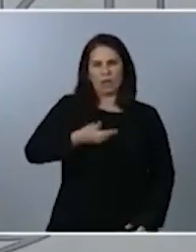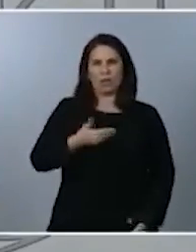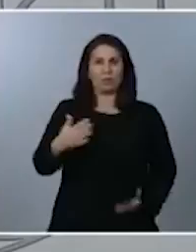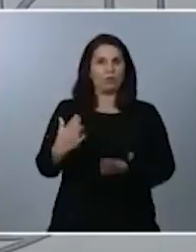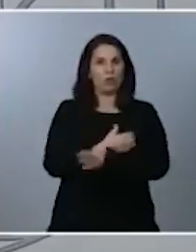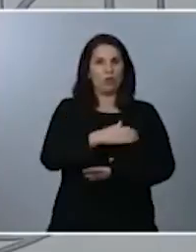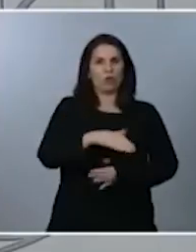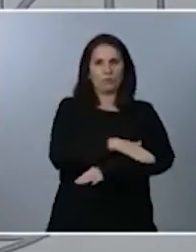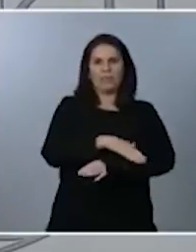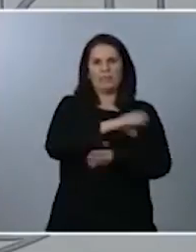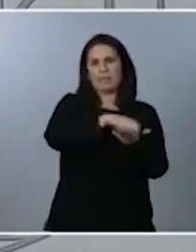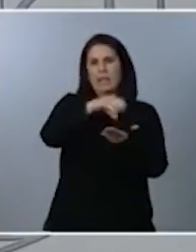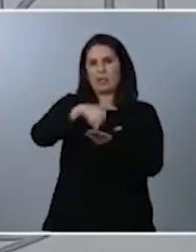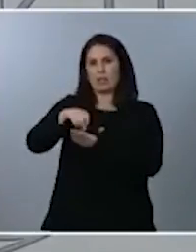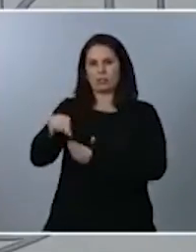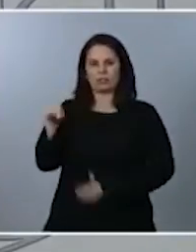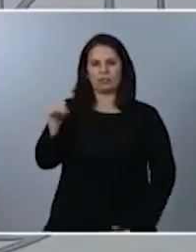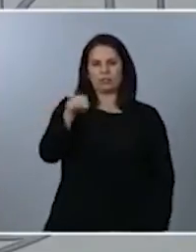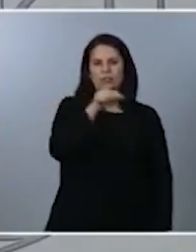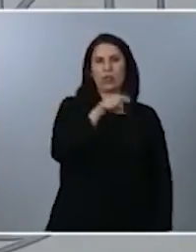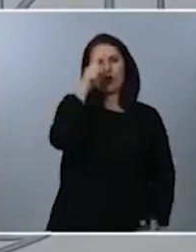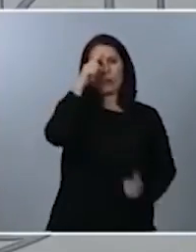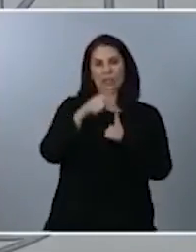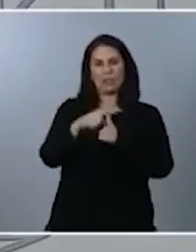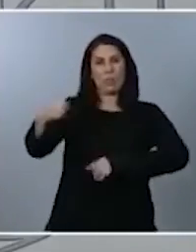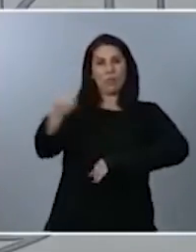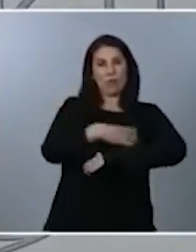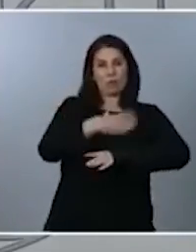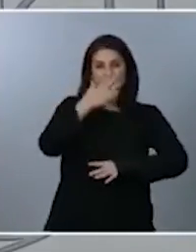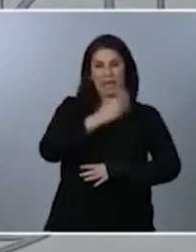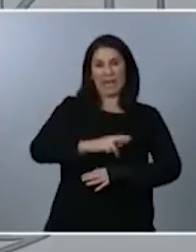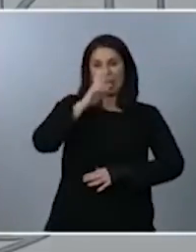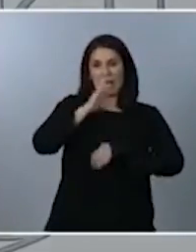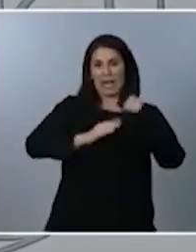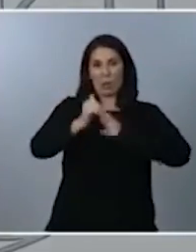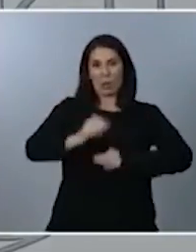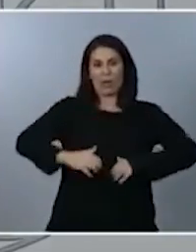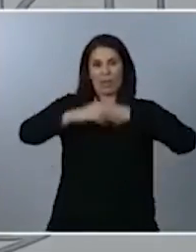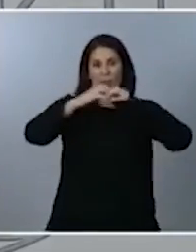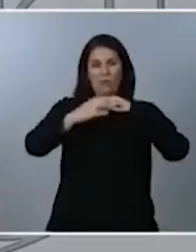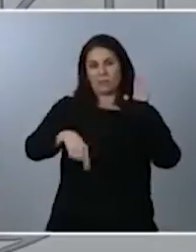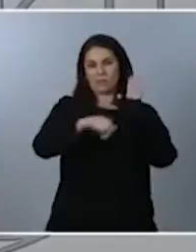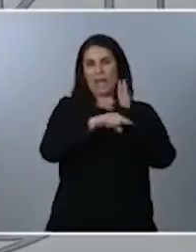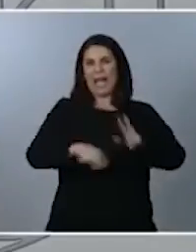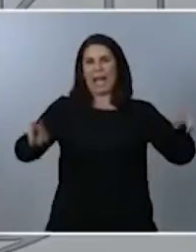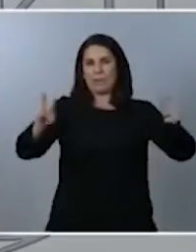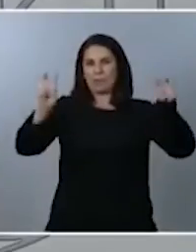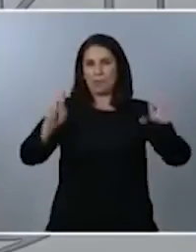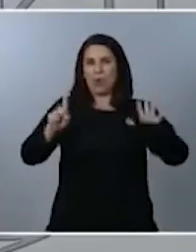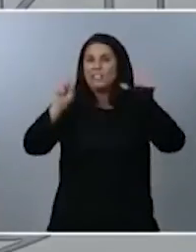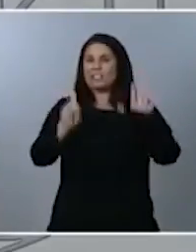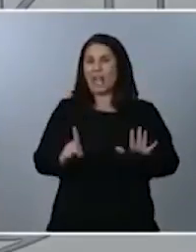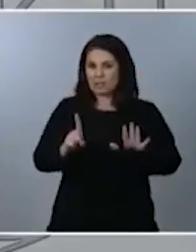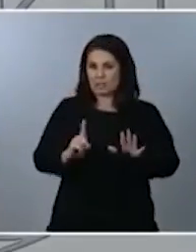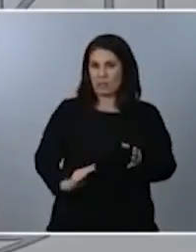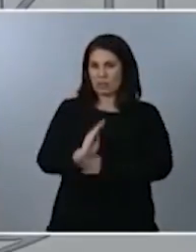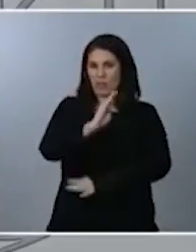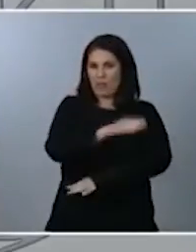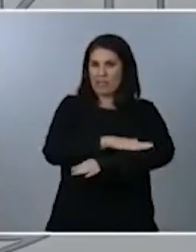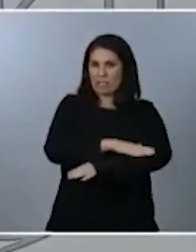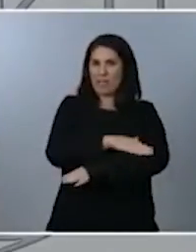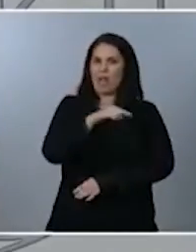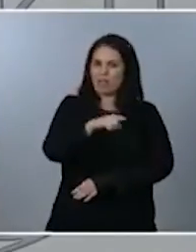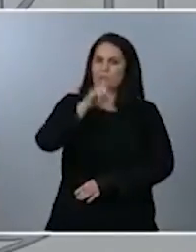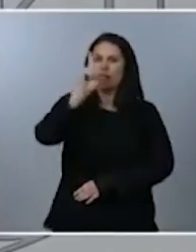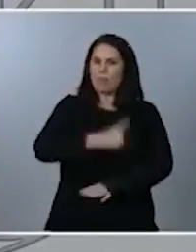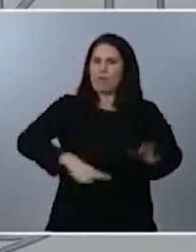parte de los fondos de recuperación, los que son del capítulo 6, inversión del Estado, también figuren en el proyecto de